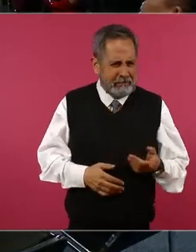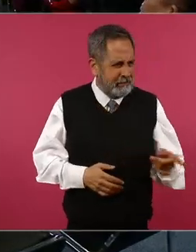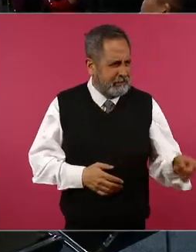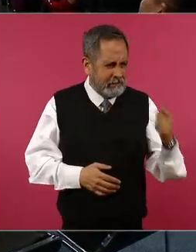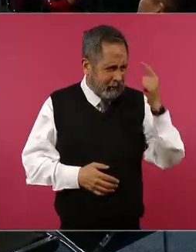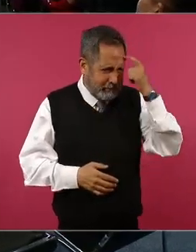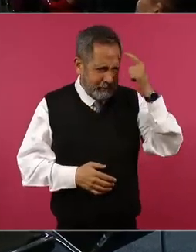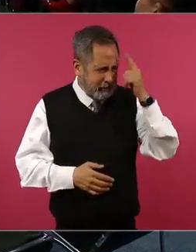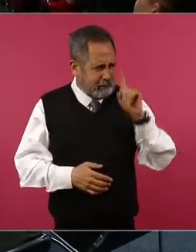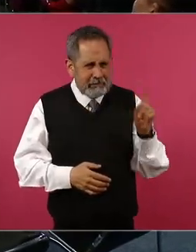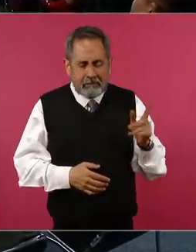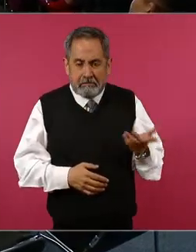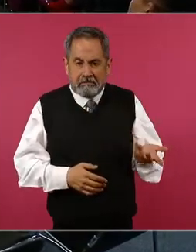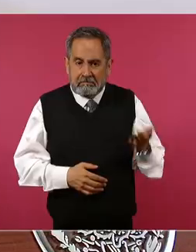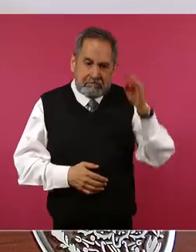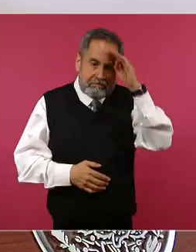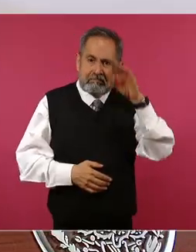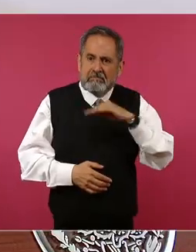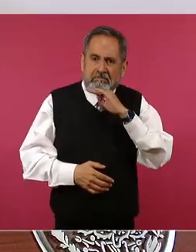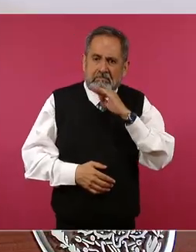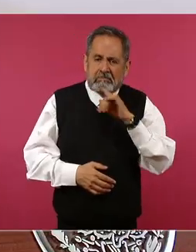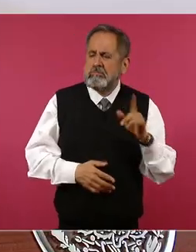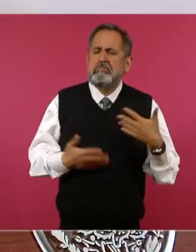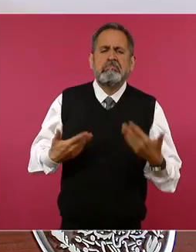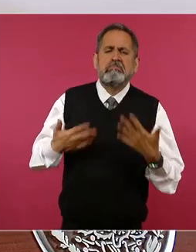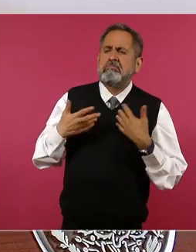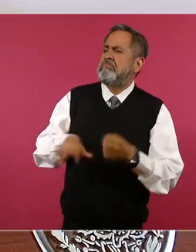que no